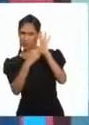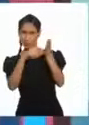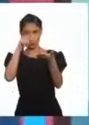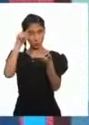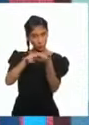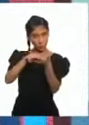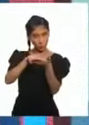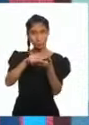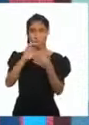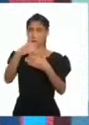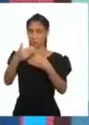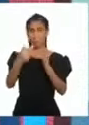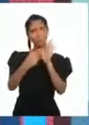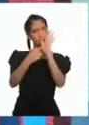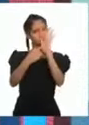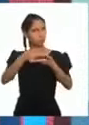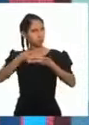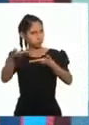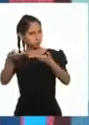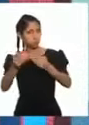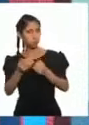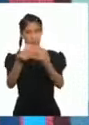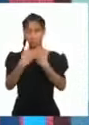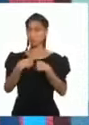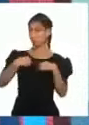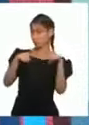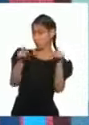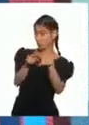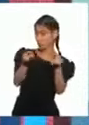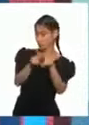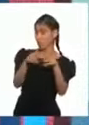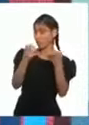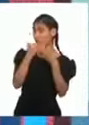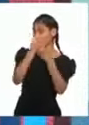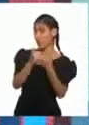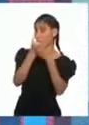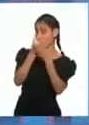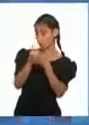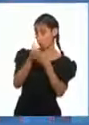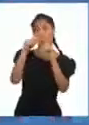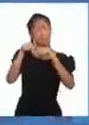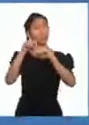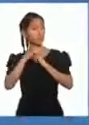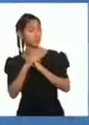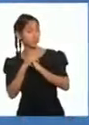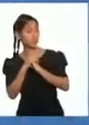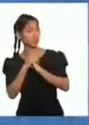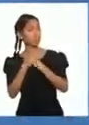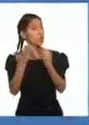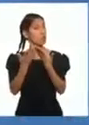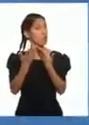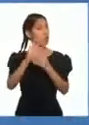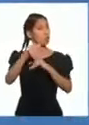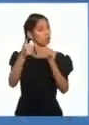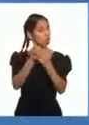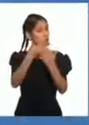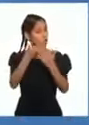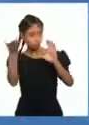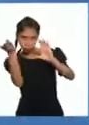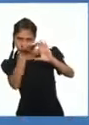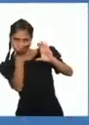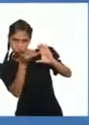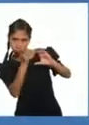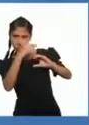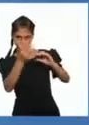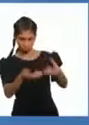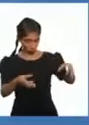Yo también quiero ayudar en esta tarea. Voy a reciclar para tener un peru limpio y cuidar